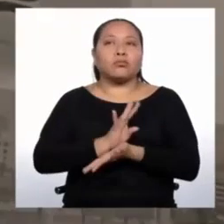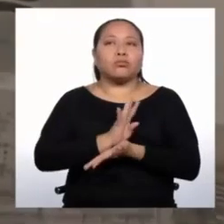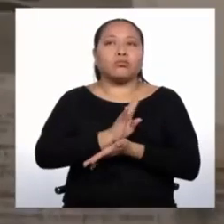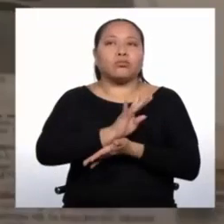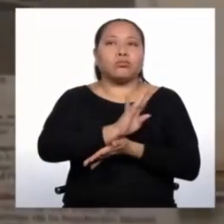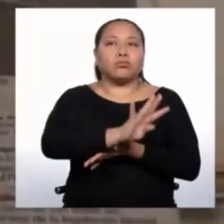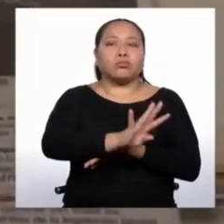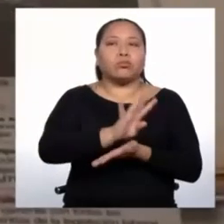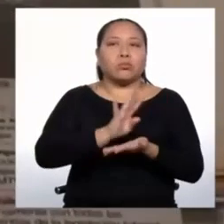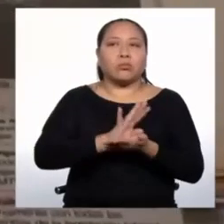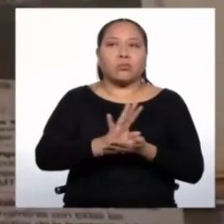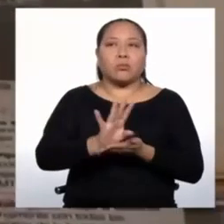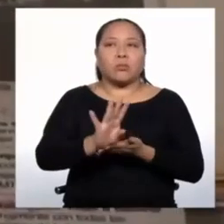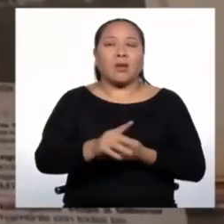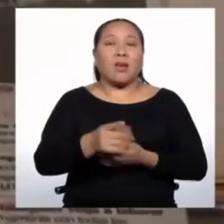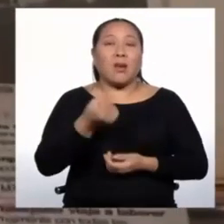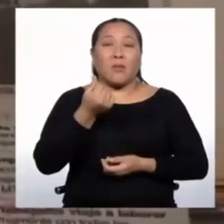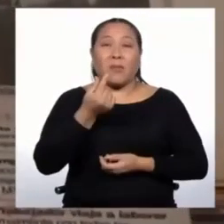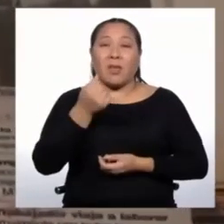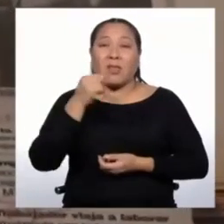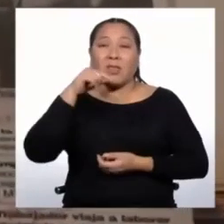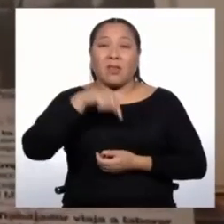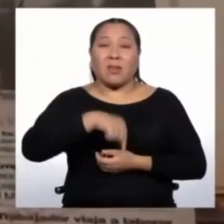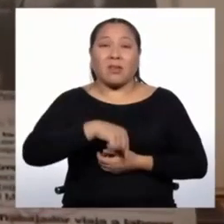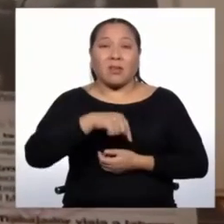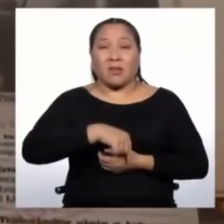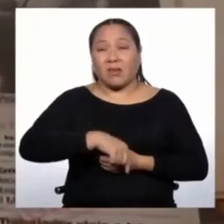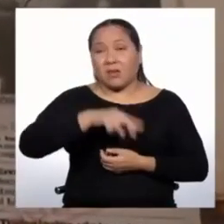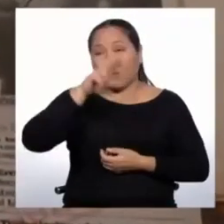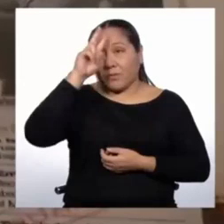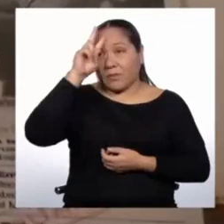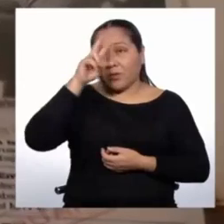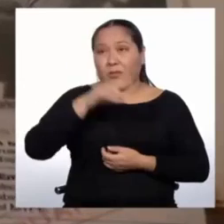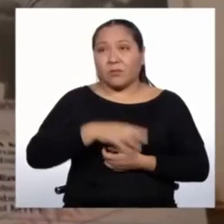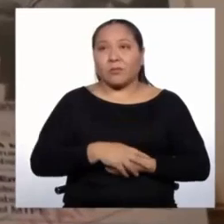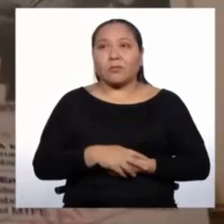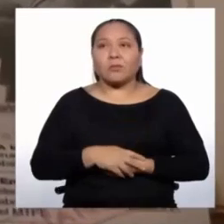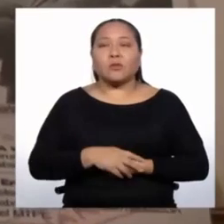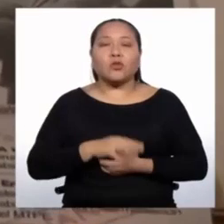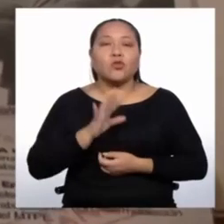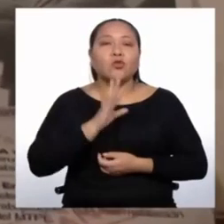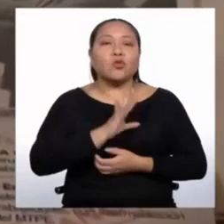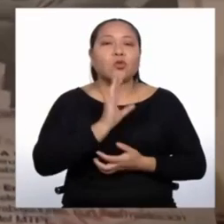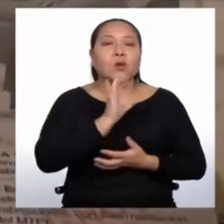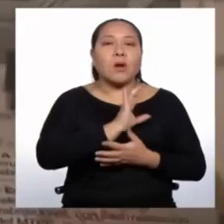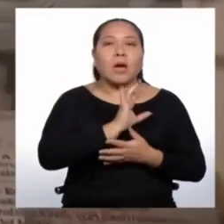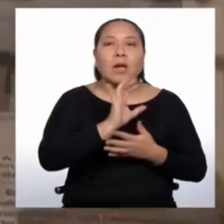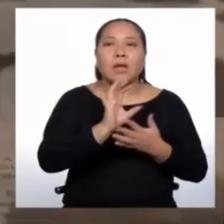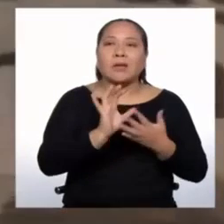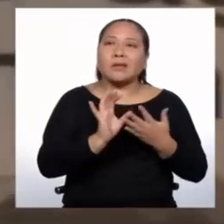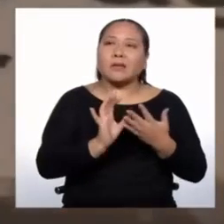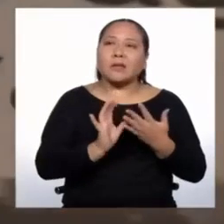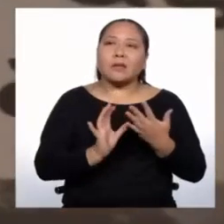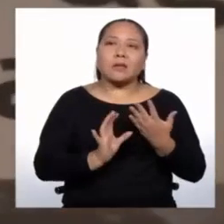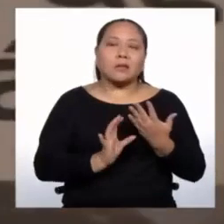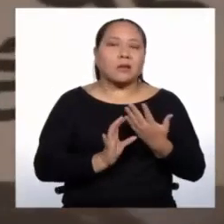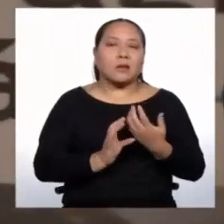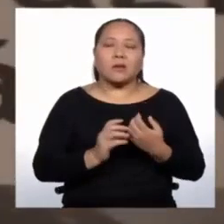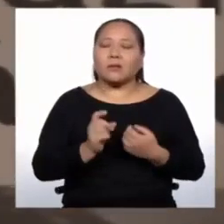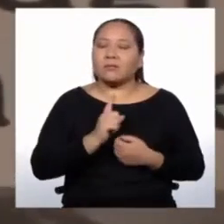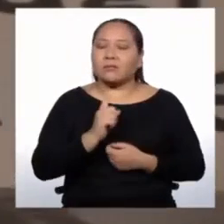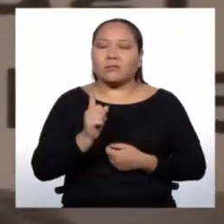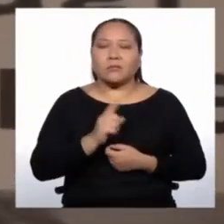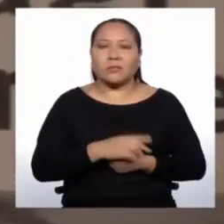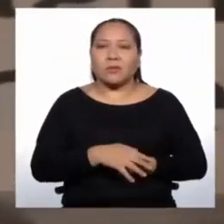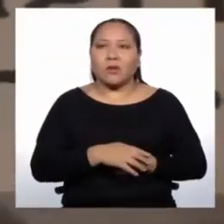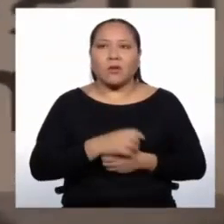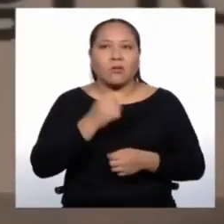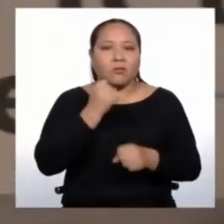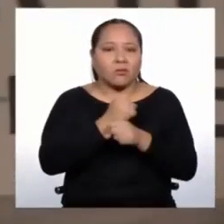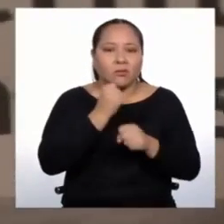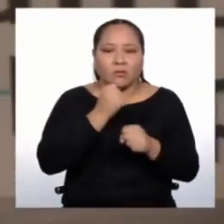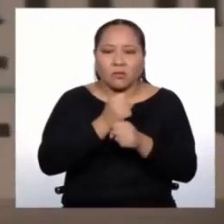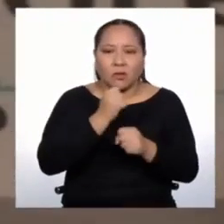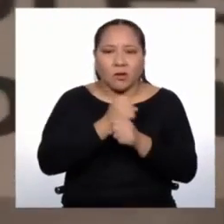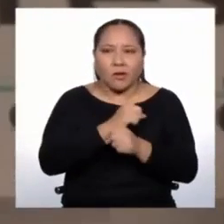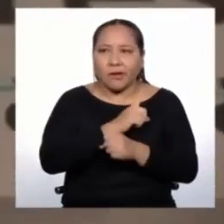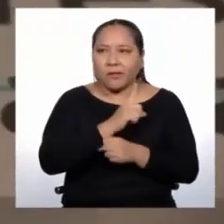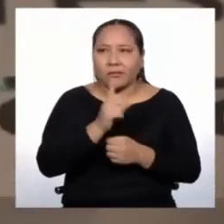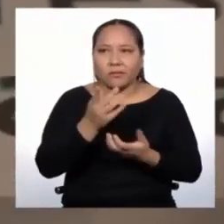La economía peruana es una economía donde la característica no es la escasez de mano de obra, sino